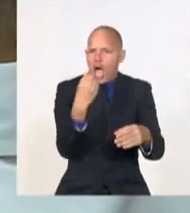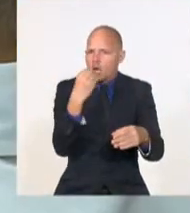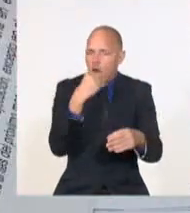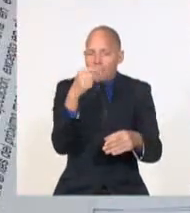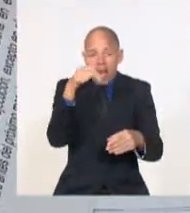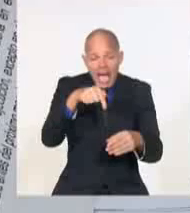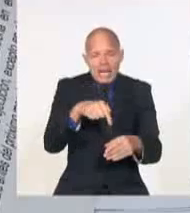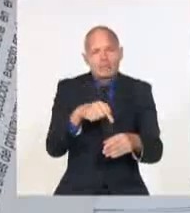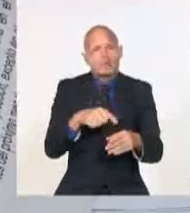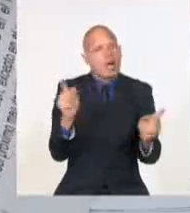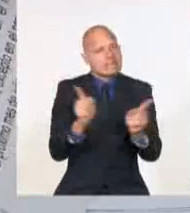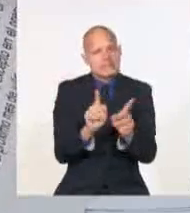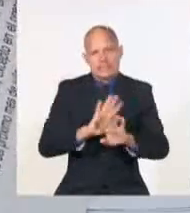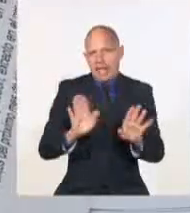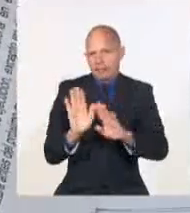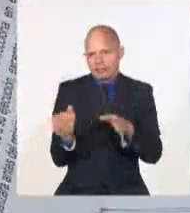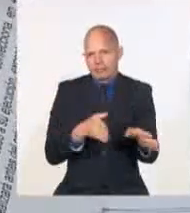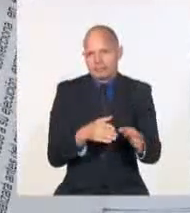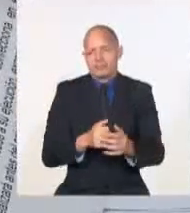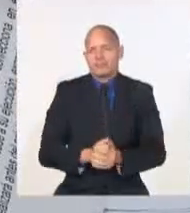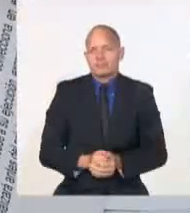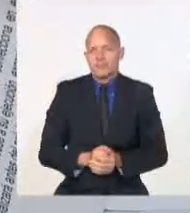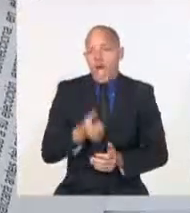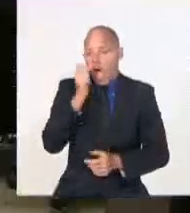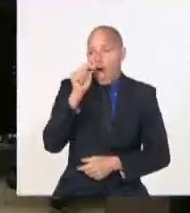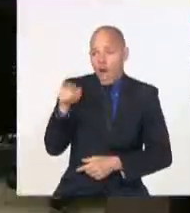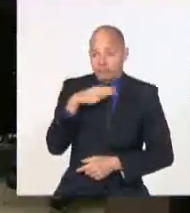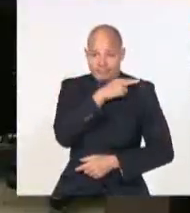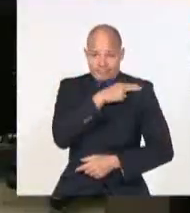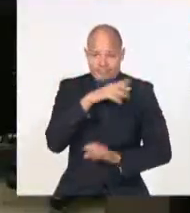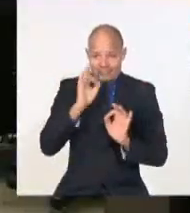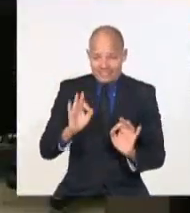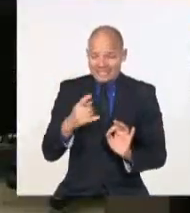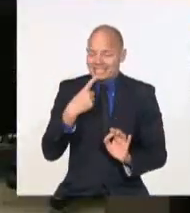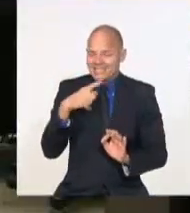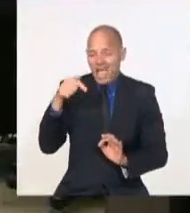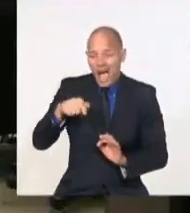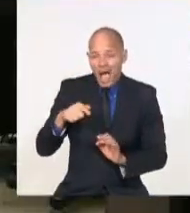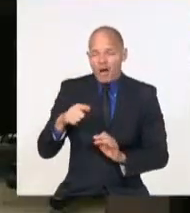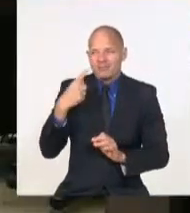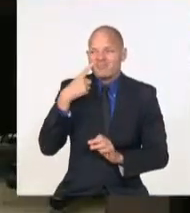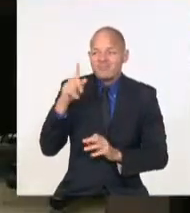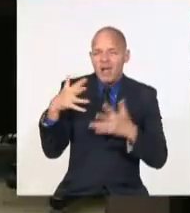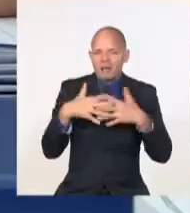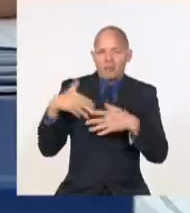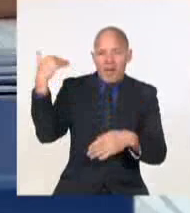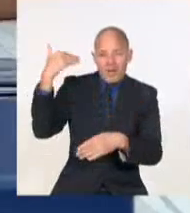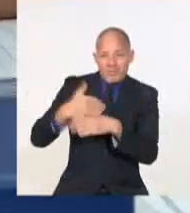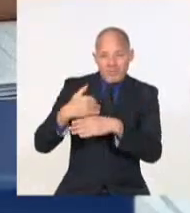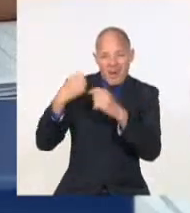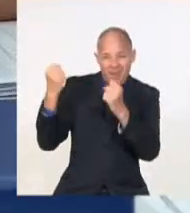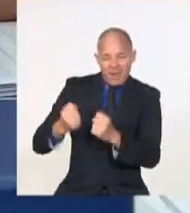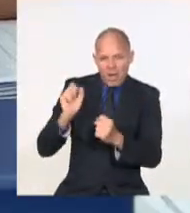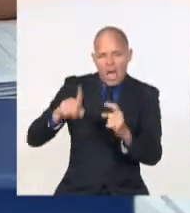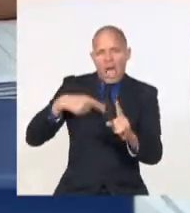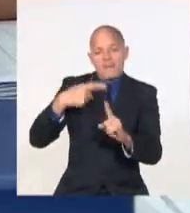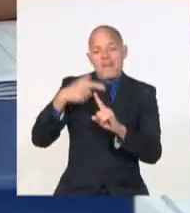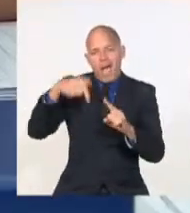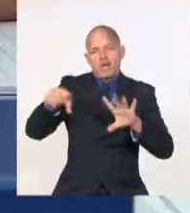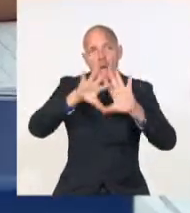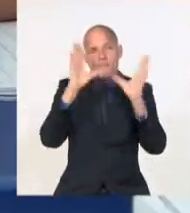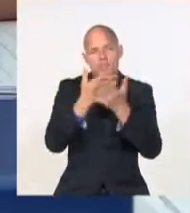tiempo posible. Tapia Fonseca dijo además que el recrudecimiento del bloqueo y la crisis económica han impactado en la